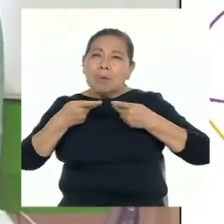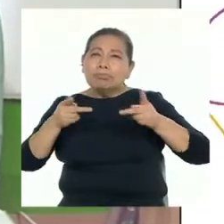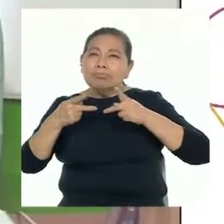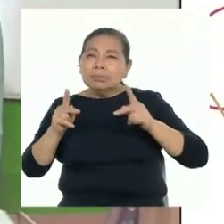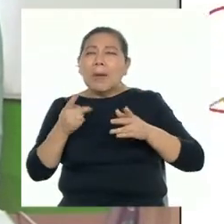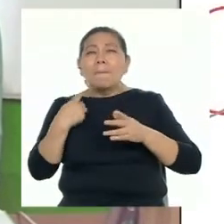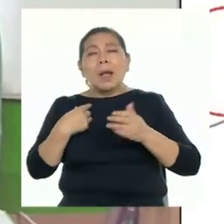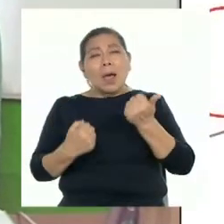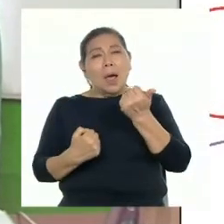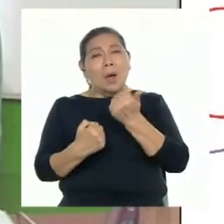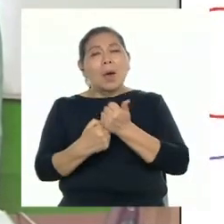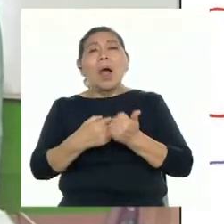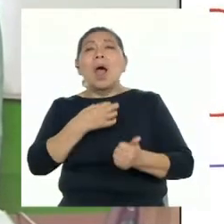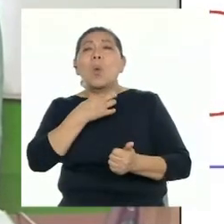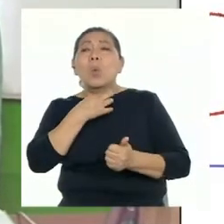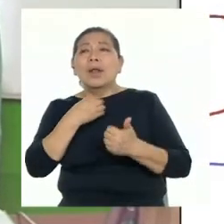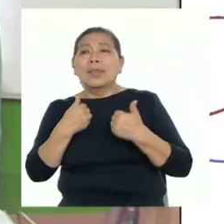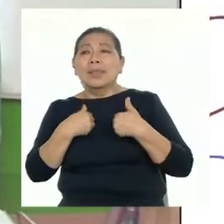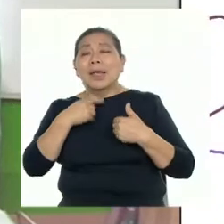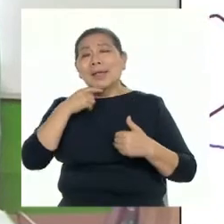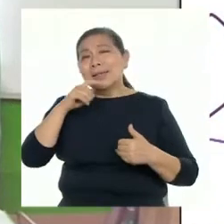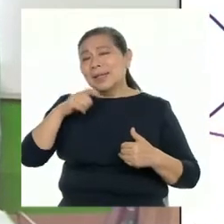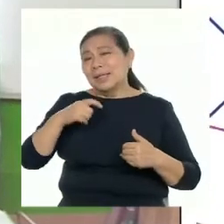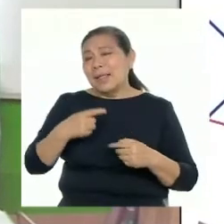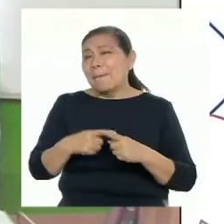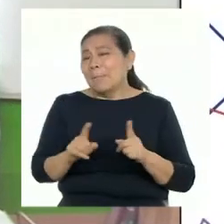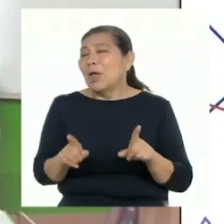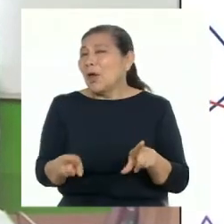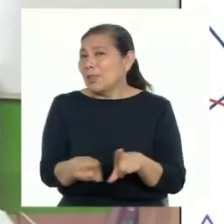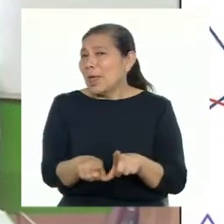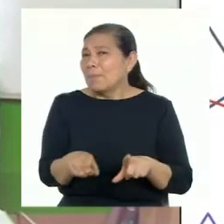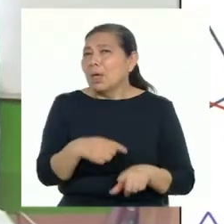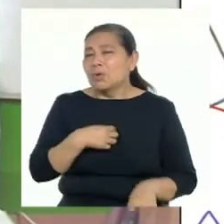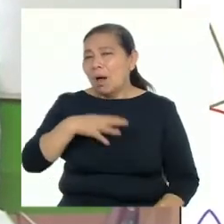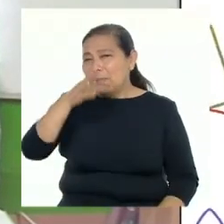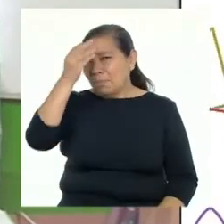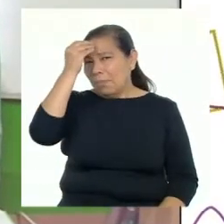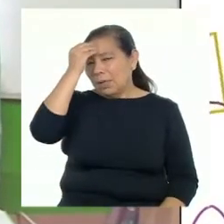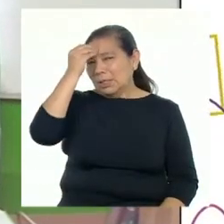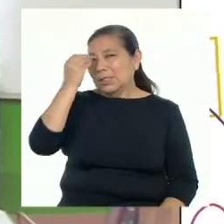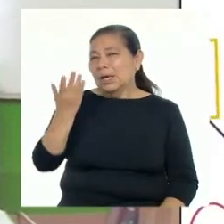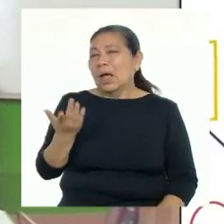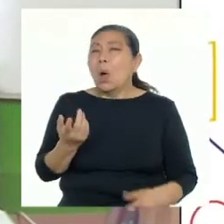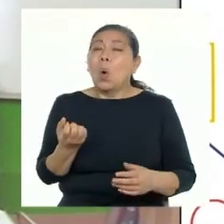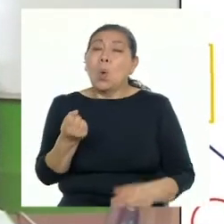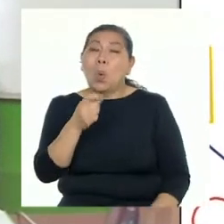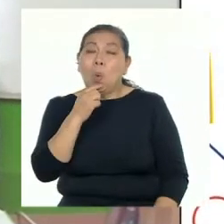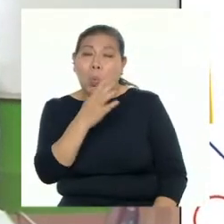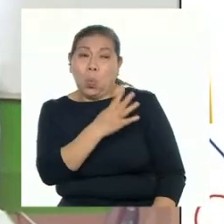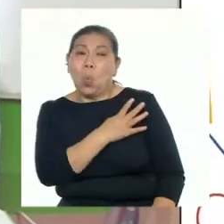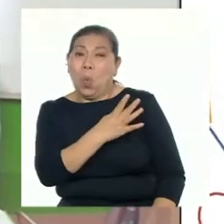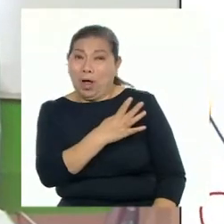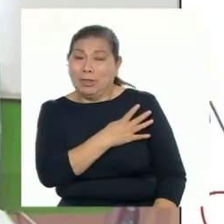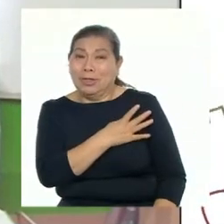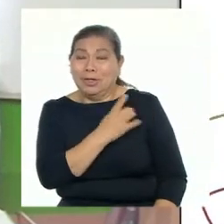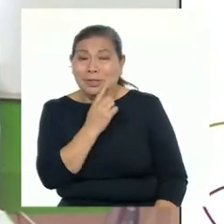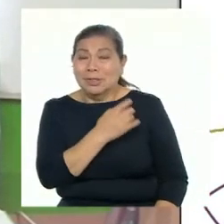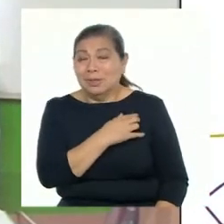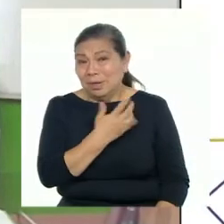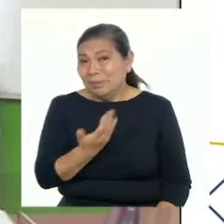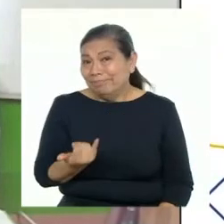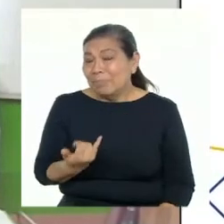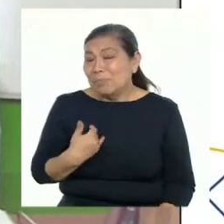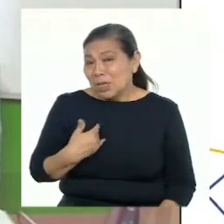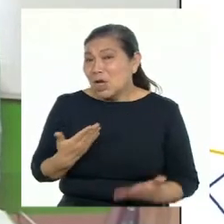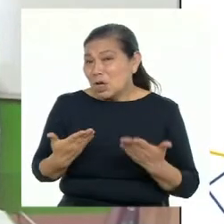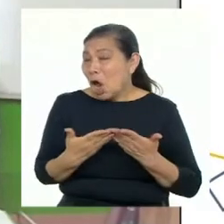de la cual para apoyar a los abuelitos que necesitan. Y también en mi aprendizaje, ya que en cuarto grado de secundaria en mi institución